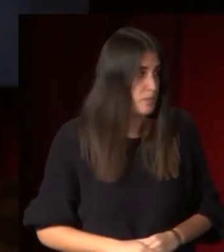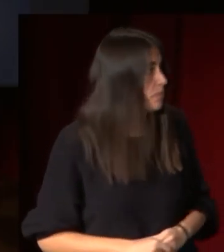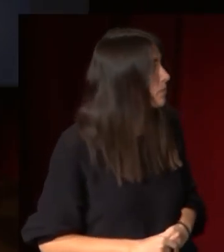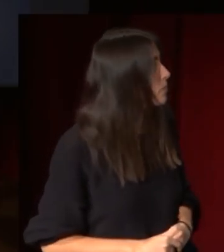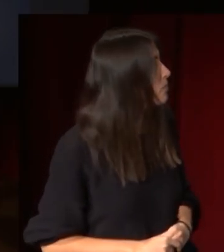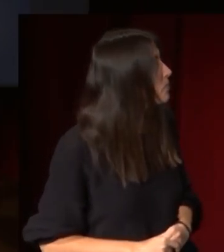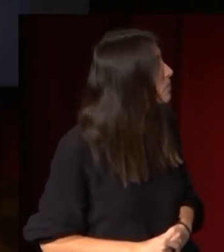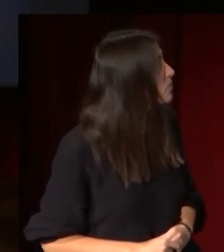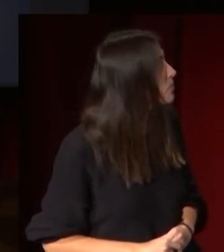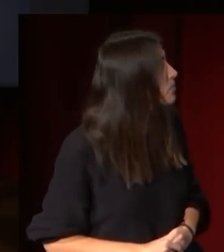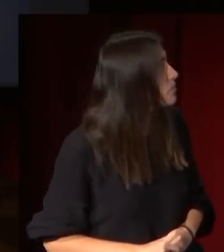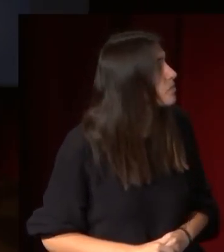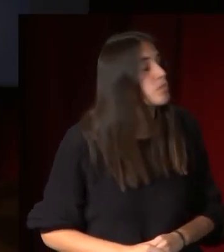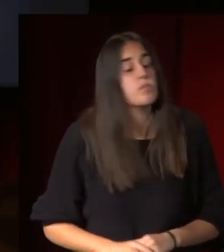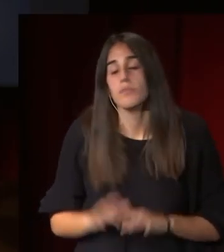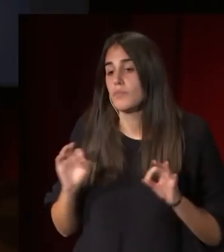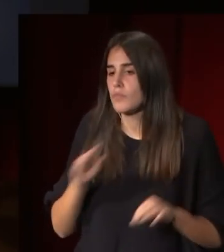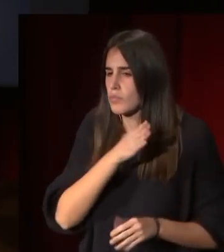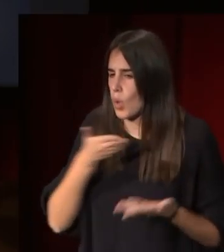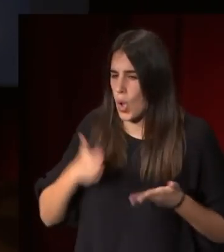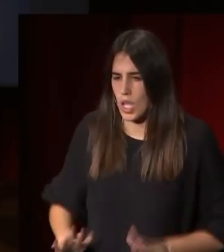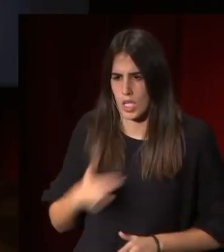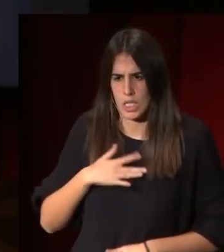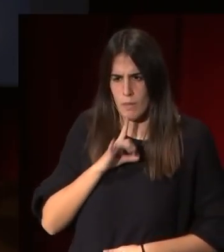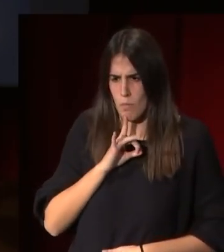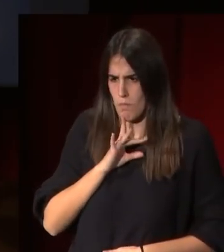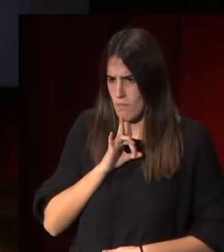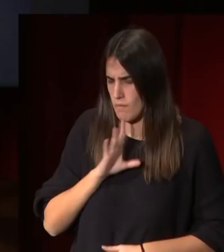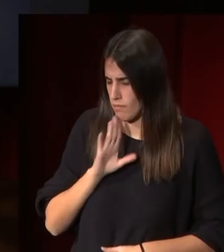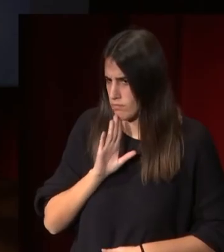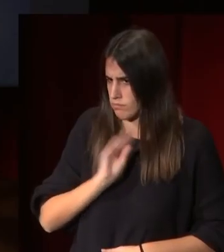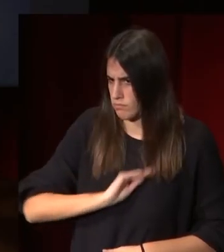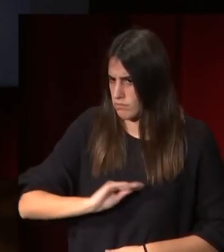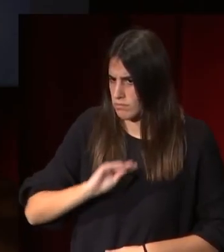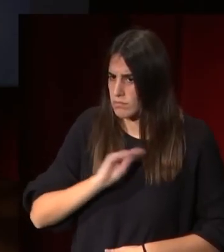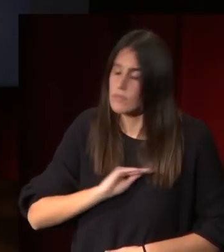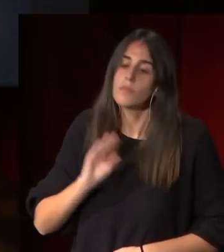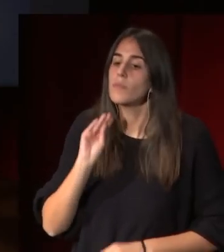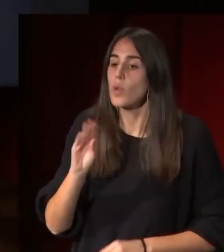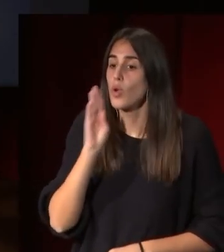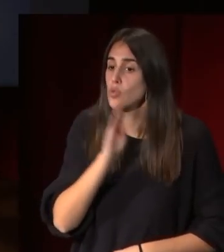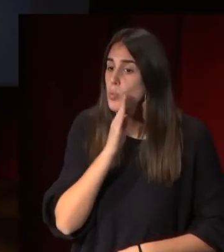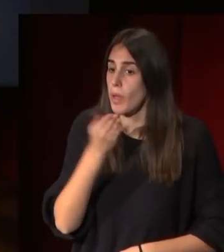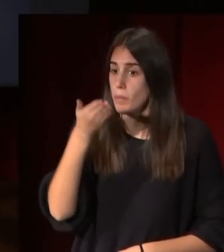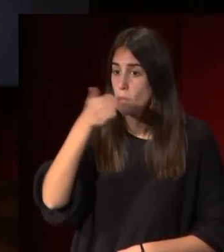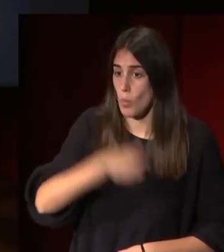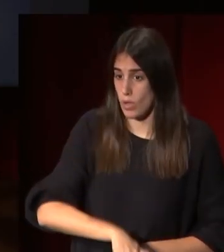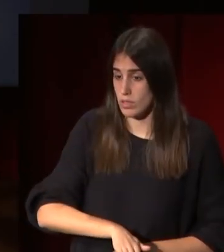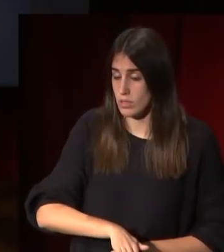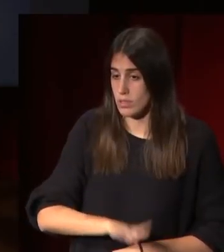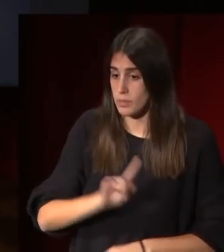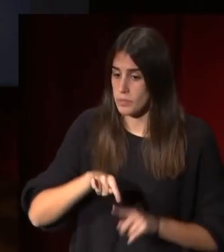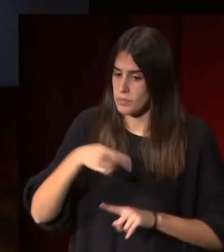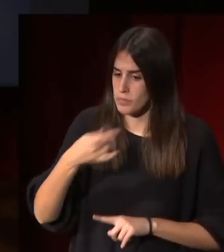evidentemente el duque de Alba quedó muy satisfecho de esta obra tanto es así que su madre fallece y él decide